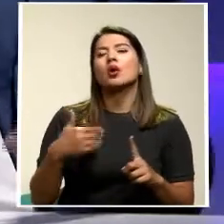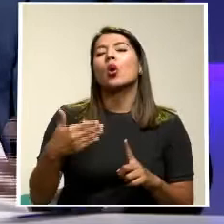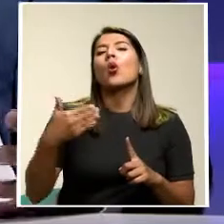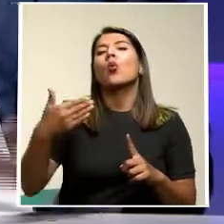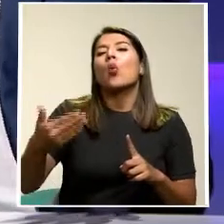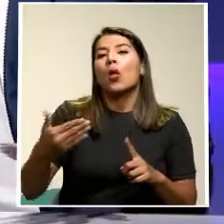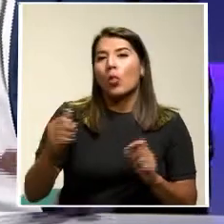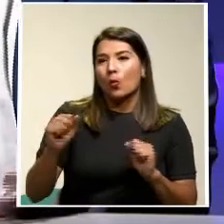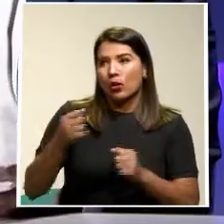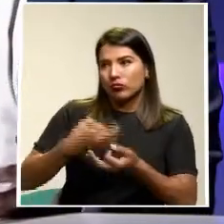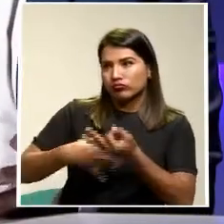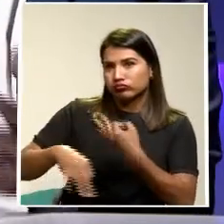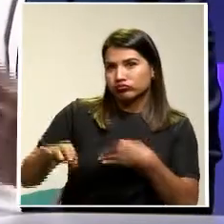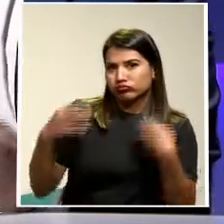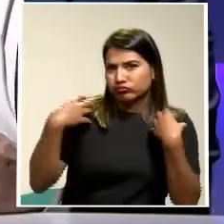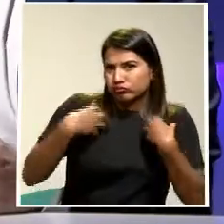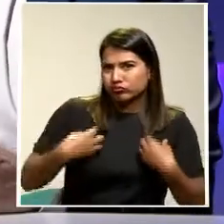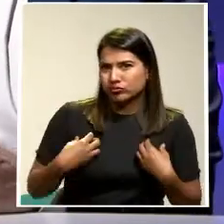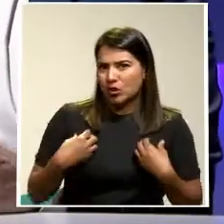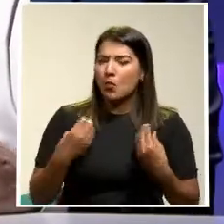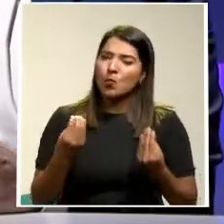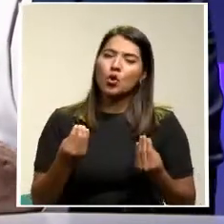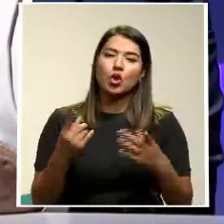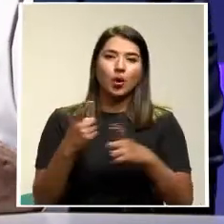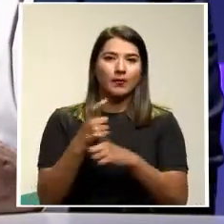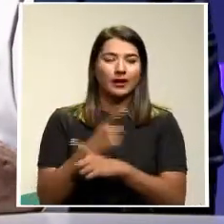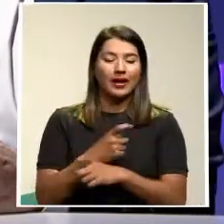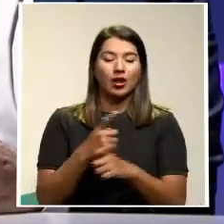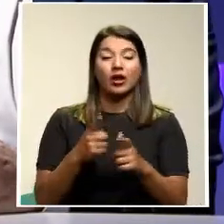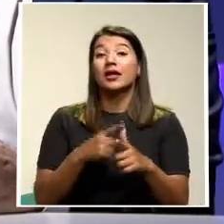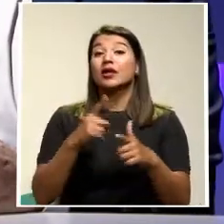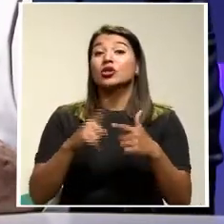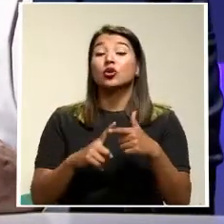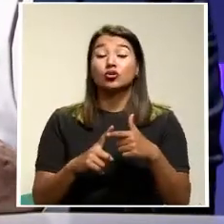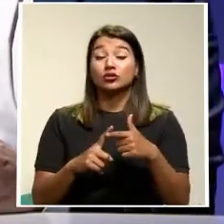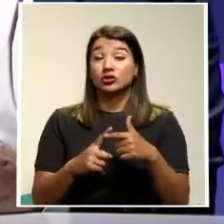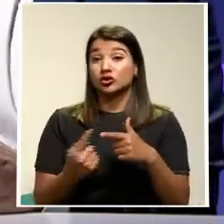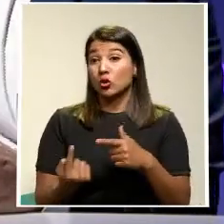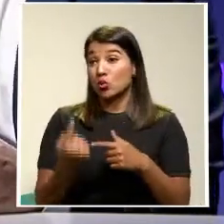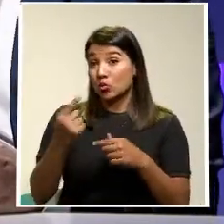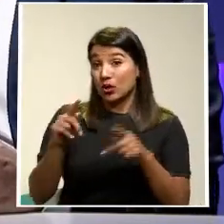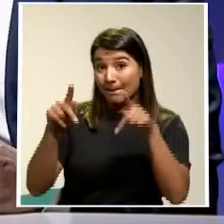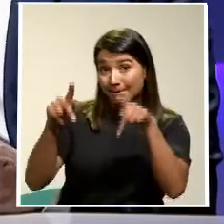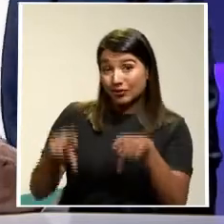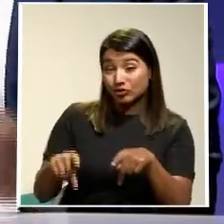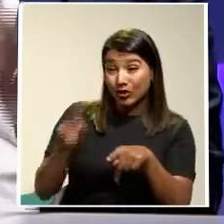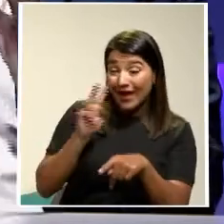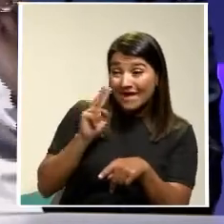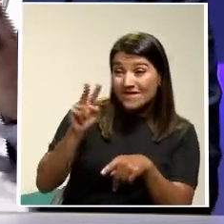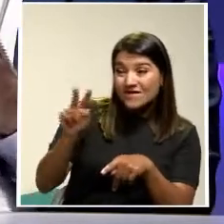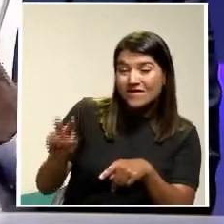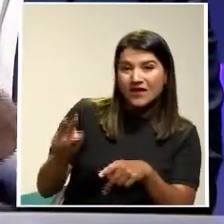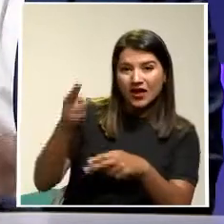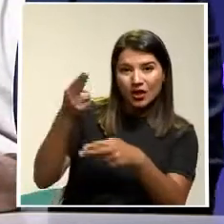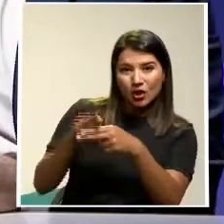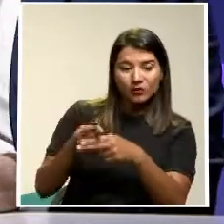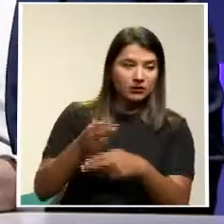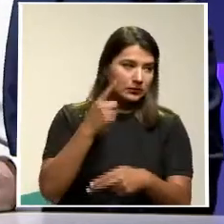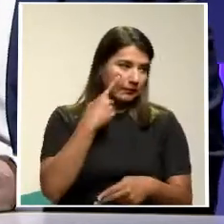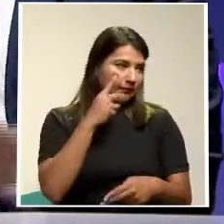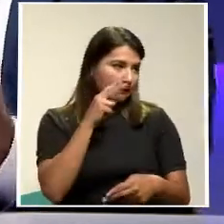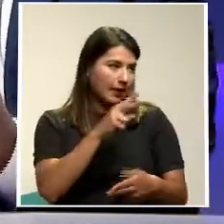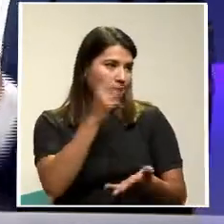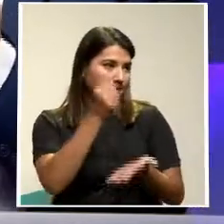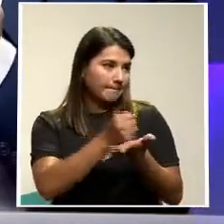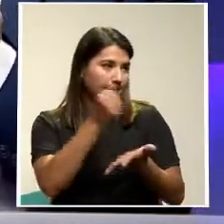Por otro Es muy complicado Entonces Y al final de cuentas Un usuario También está viendo El no Son votos Las marcas Si está